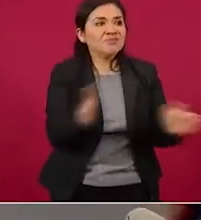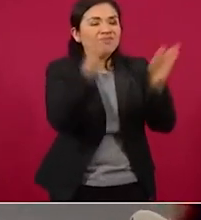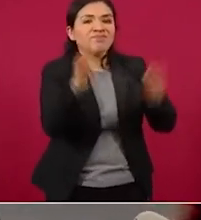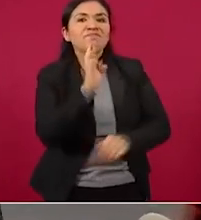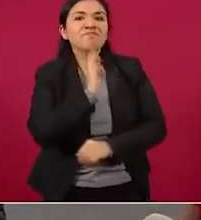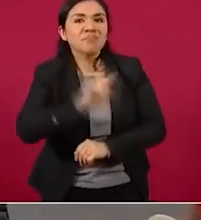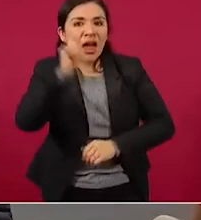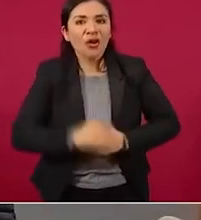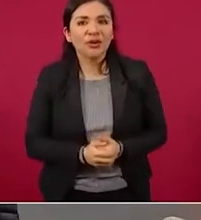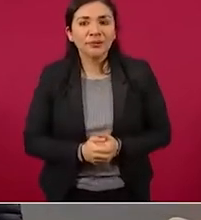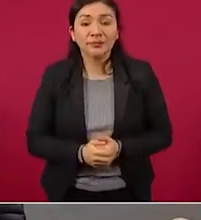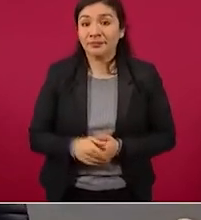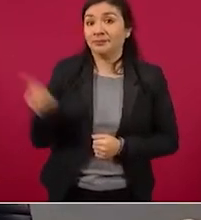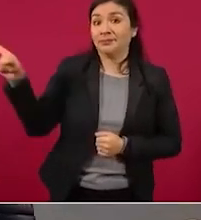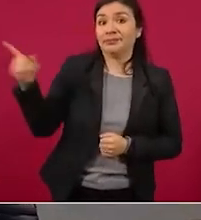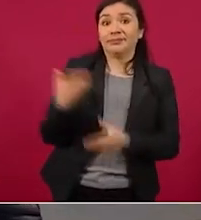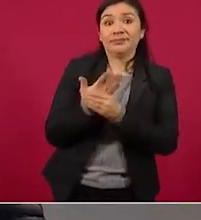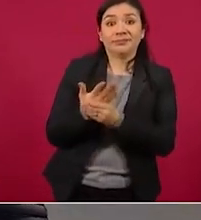Ya está,